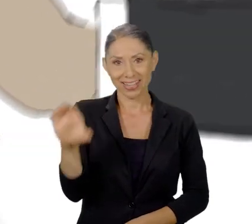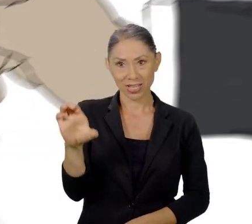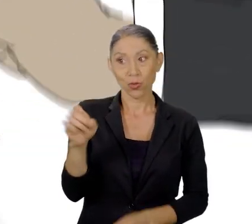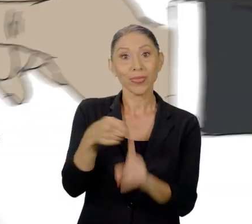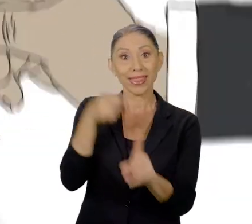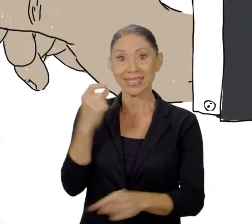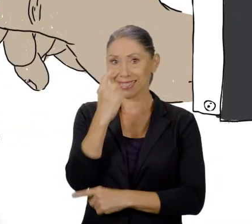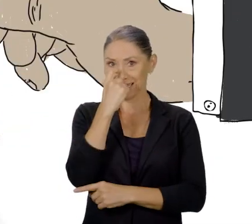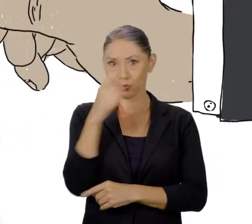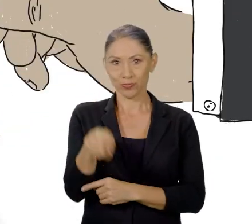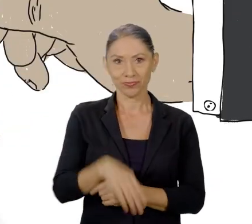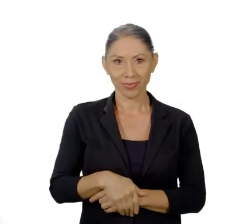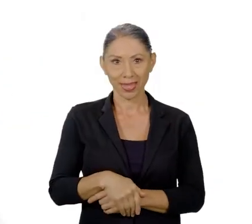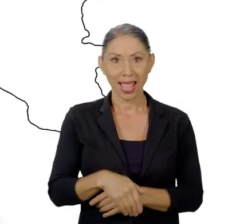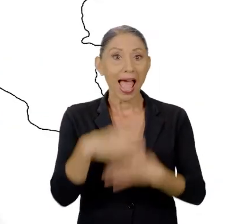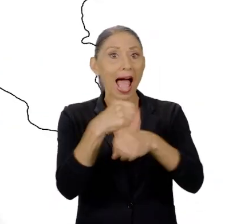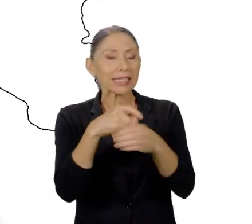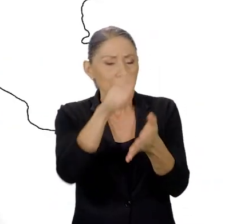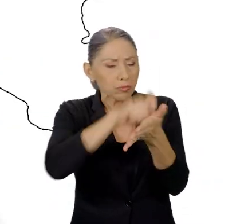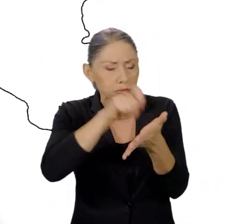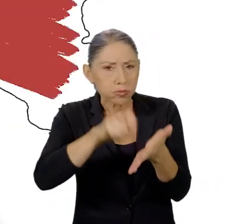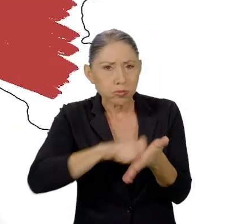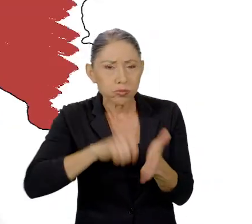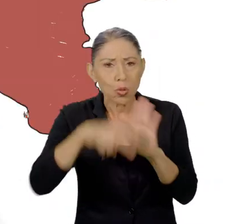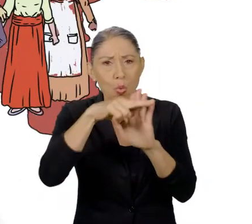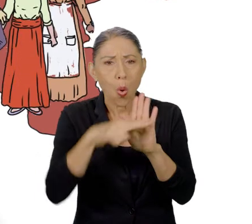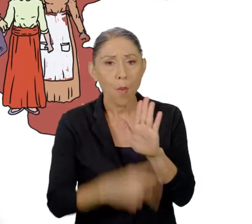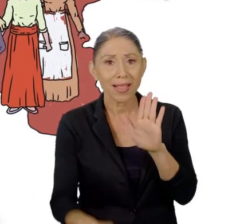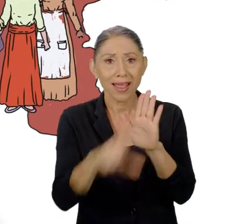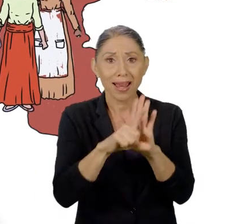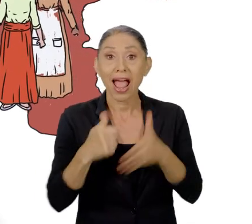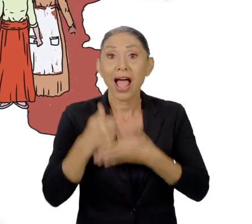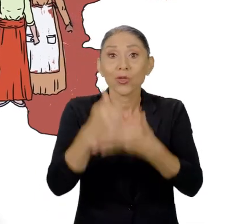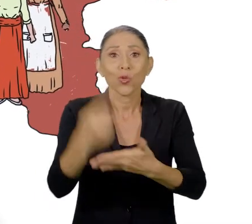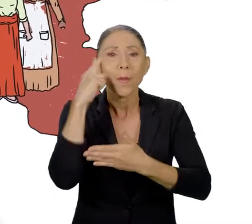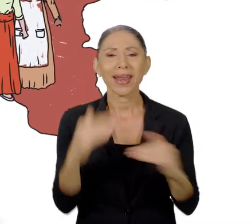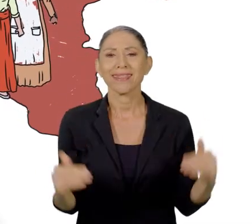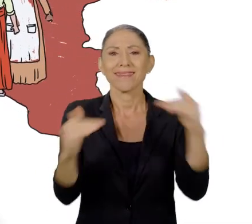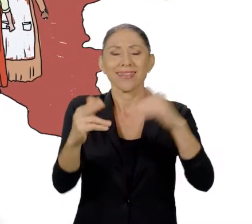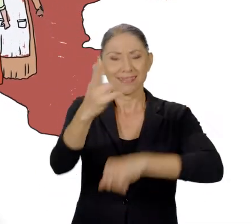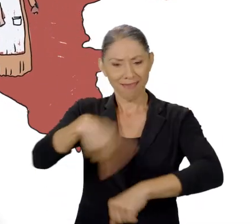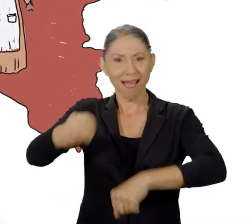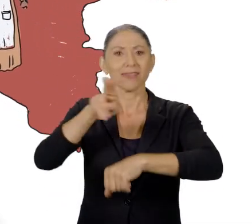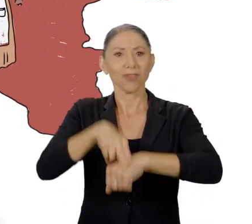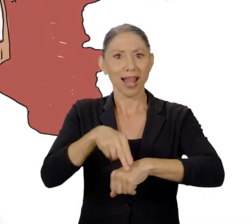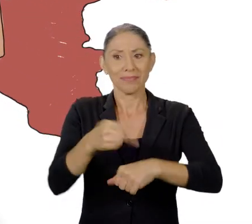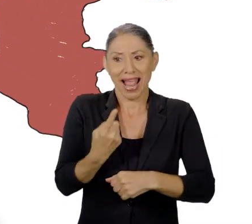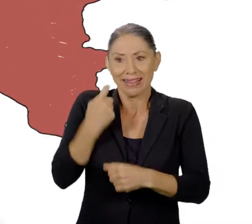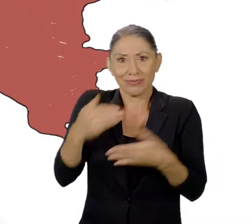procedente de Escazú. La creación de un marco legal contribuyó a dar carácter nacional al reciente país,